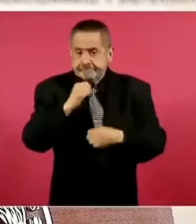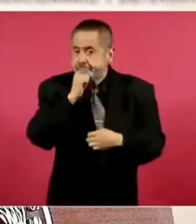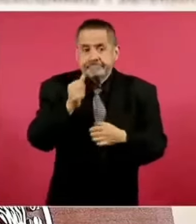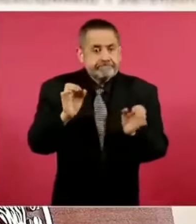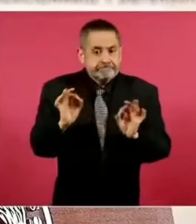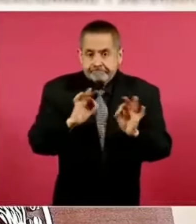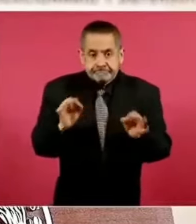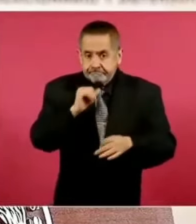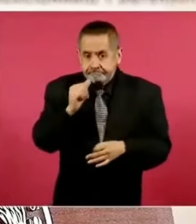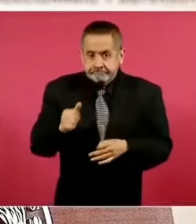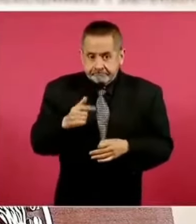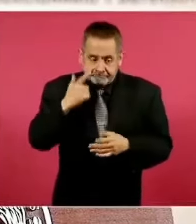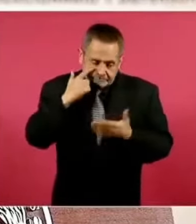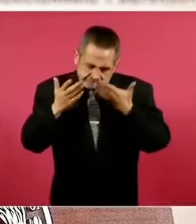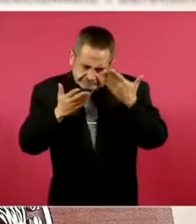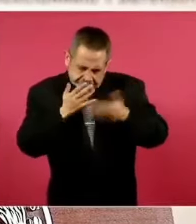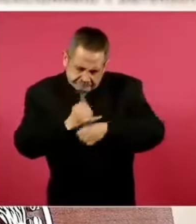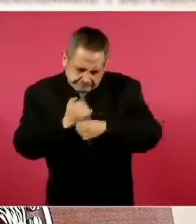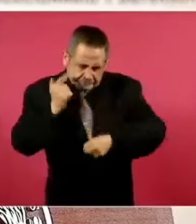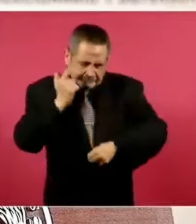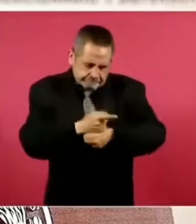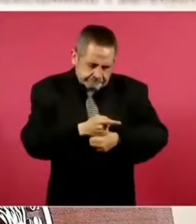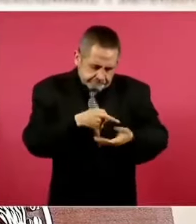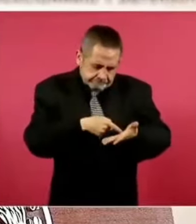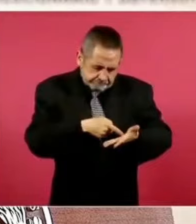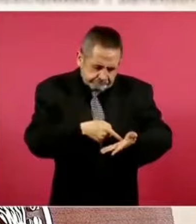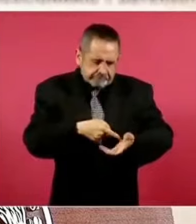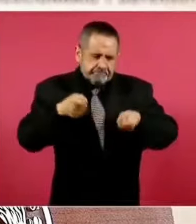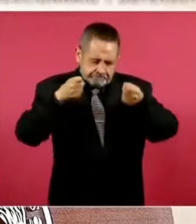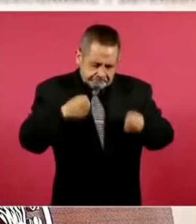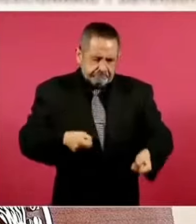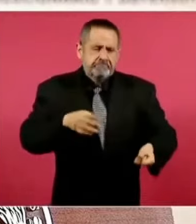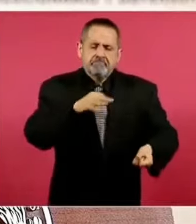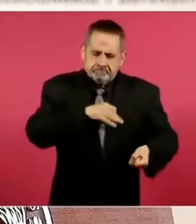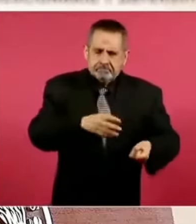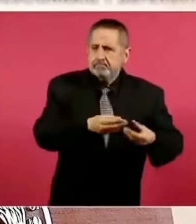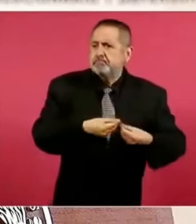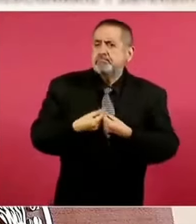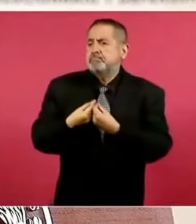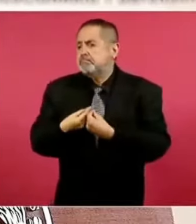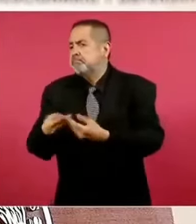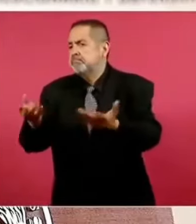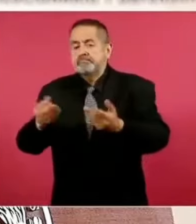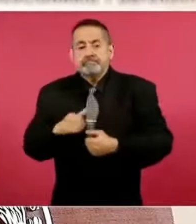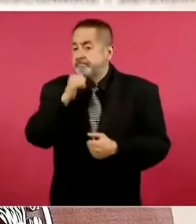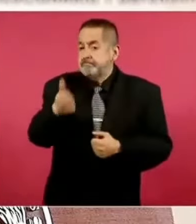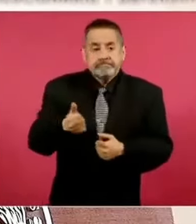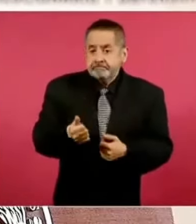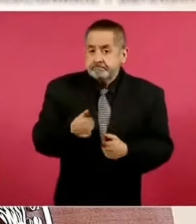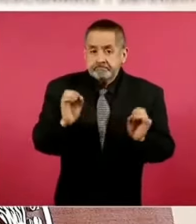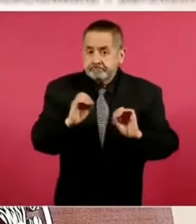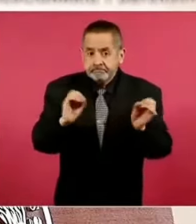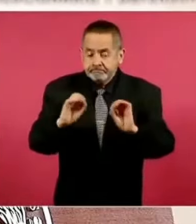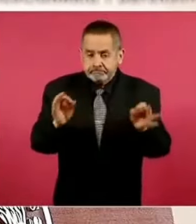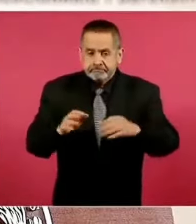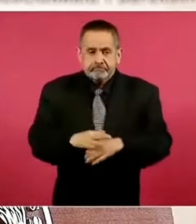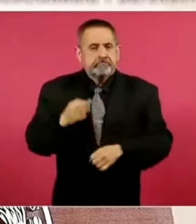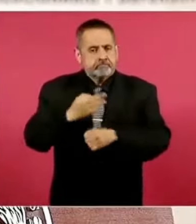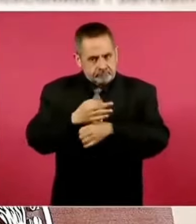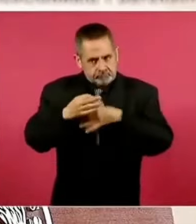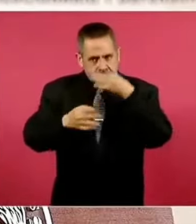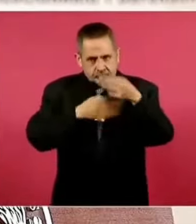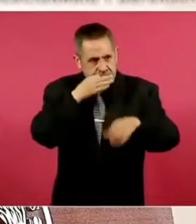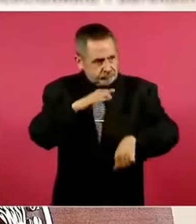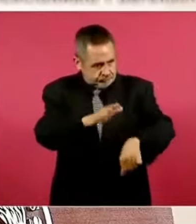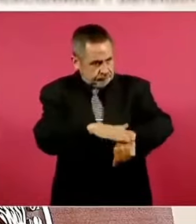garantizarle a la población que es un medicamento seguro, de calidad y eficaz. Utilizamos este espacio para invitar